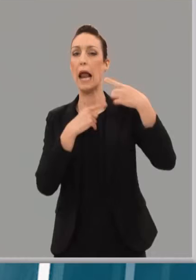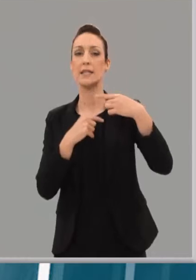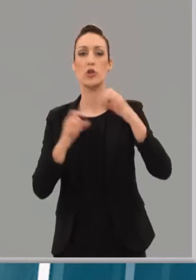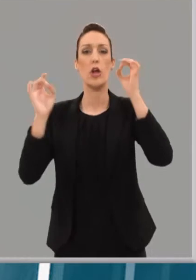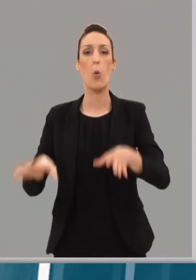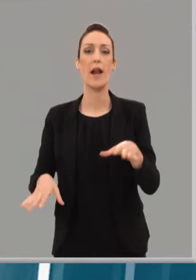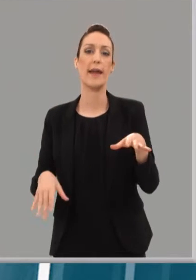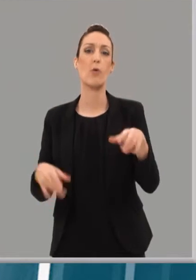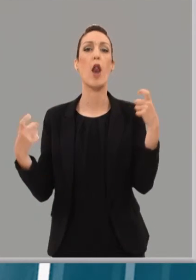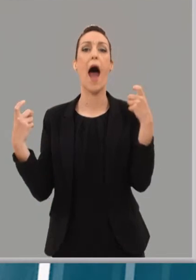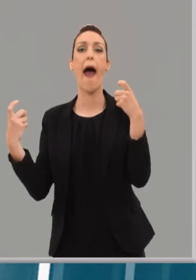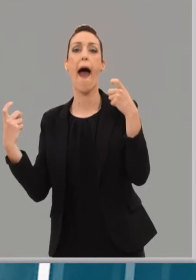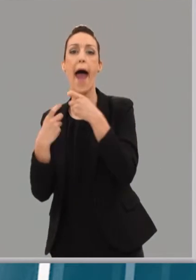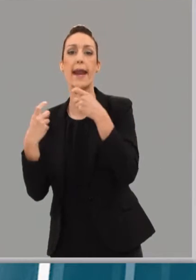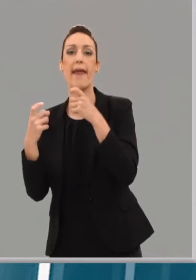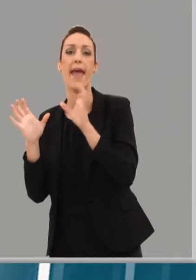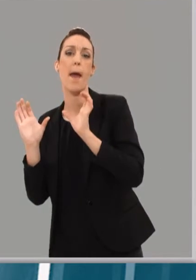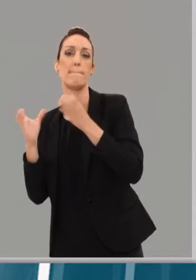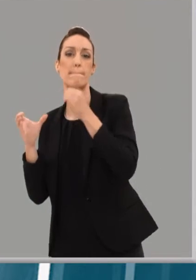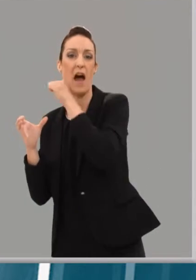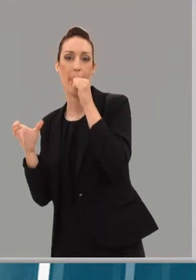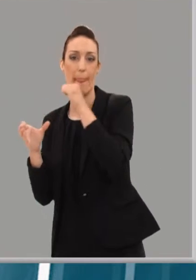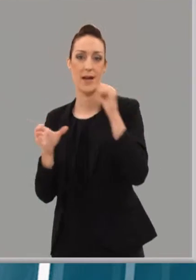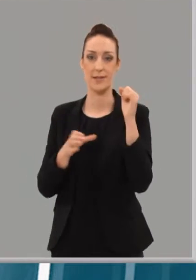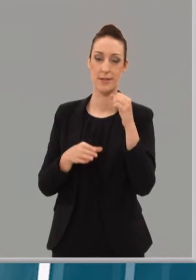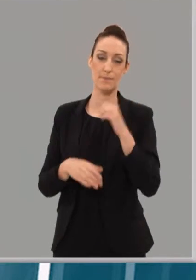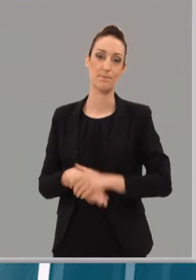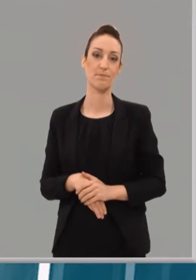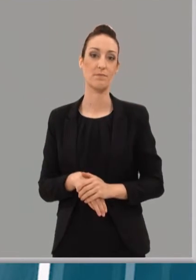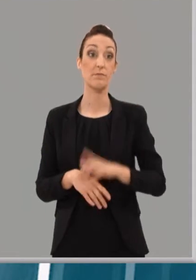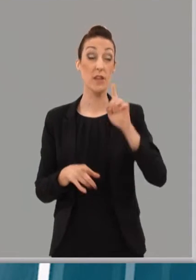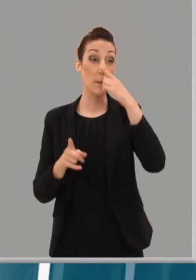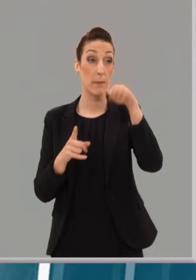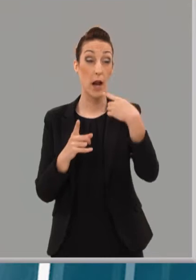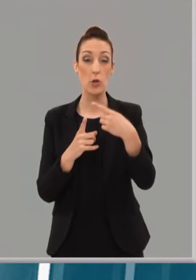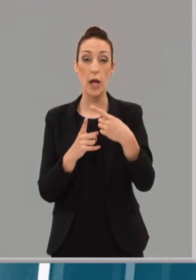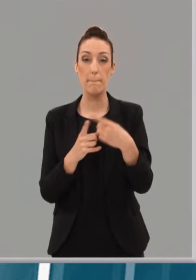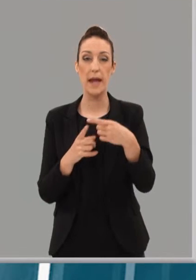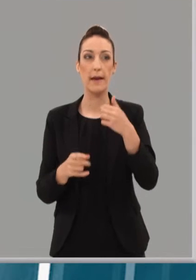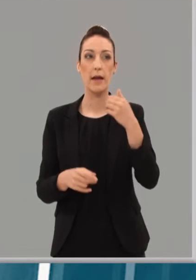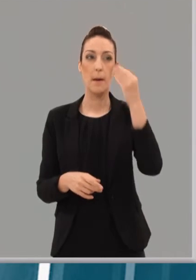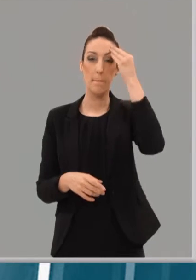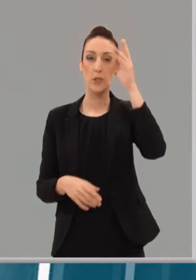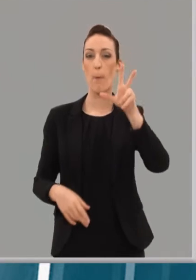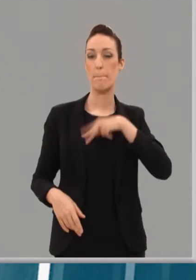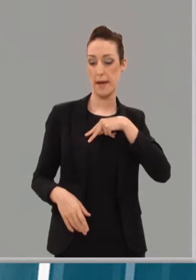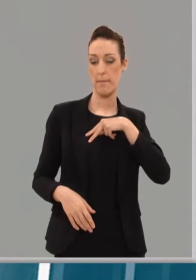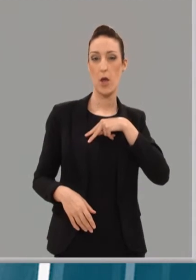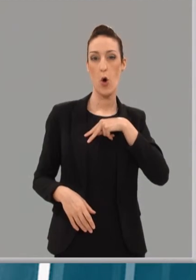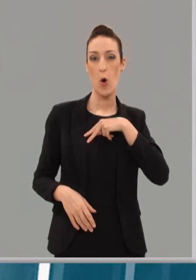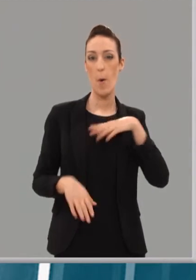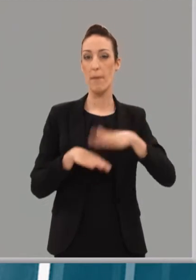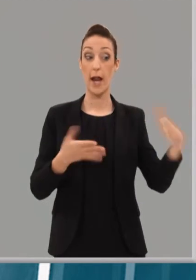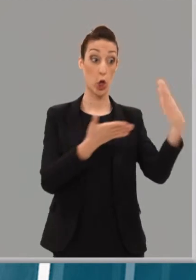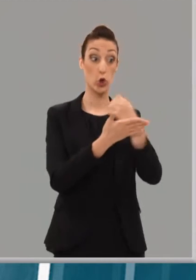Un jurado ya elige a la banda que actuará al año siguiente, que creo que es el premio para todos. Tener un escaparate como